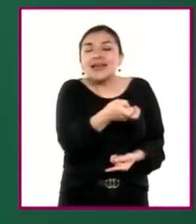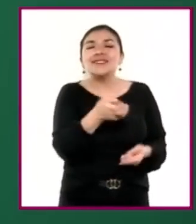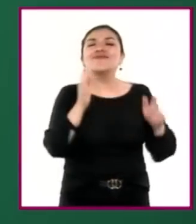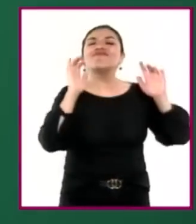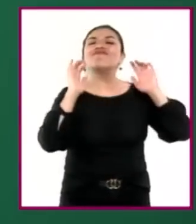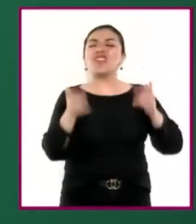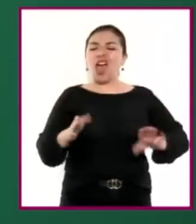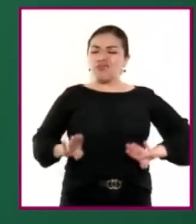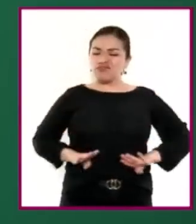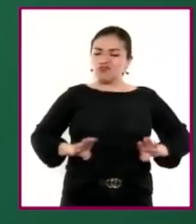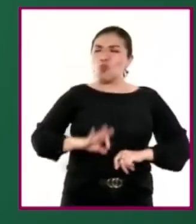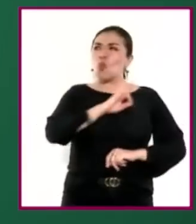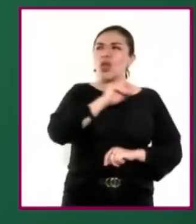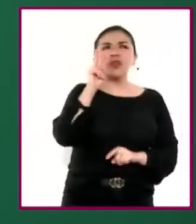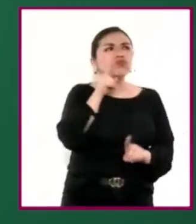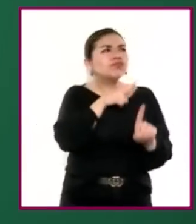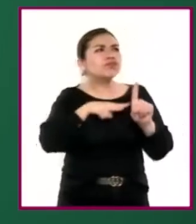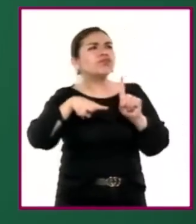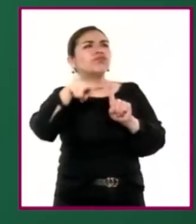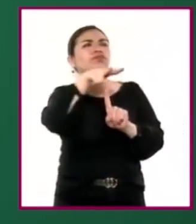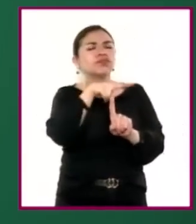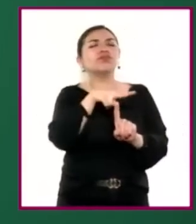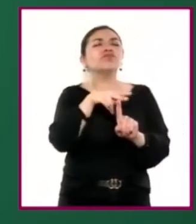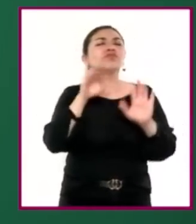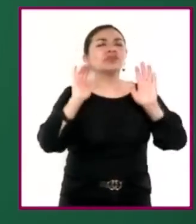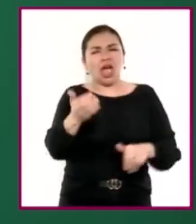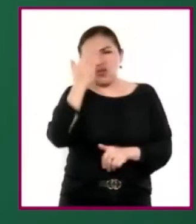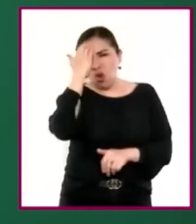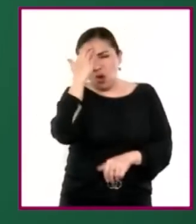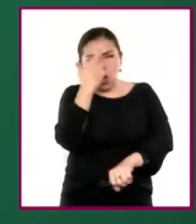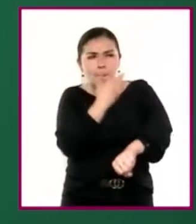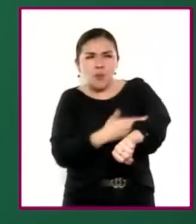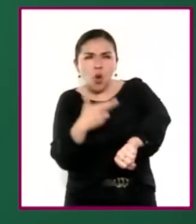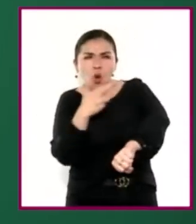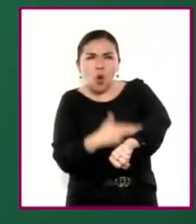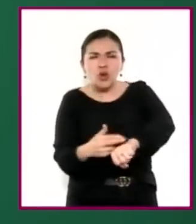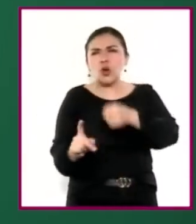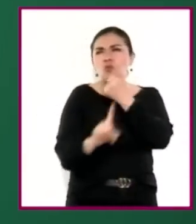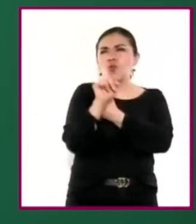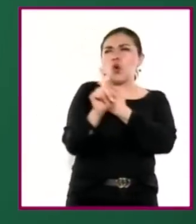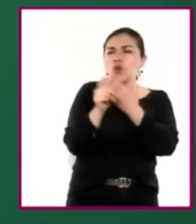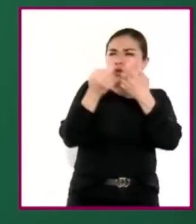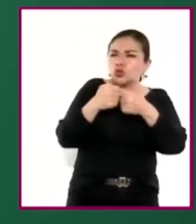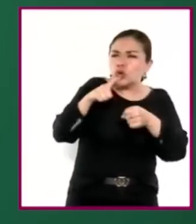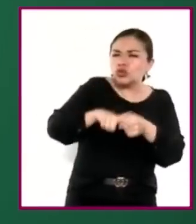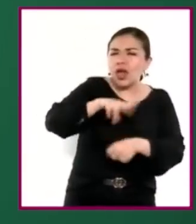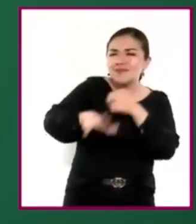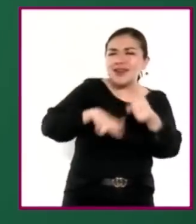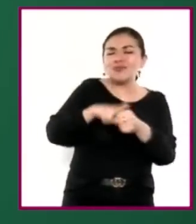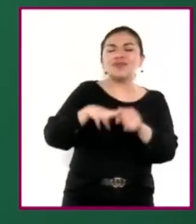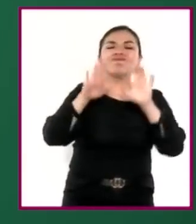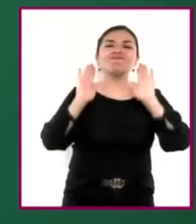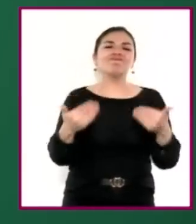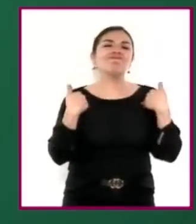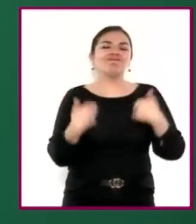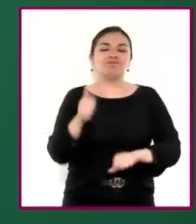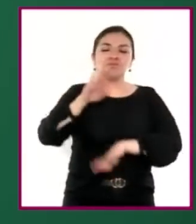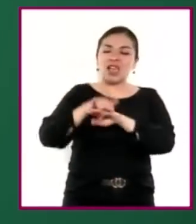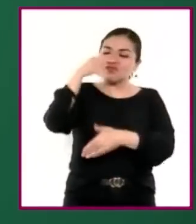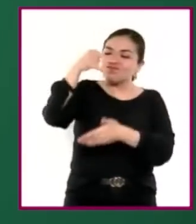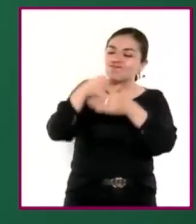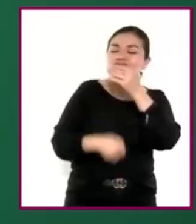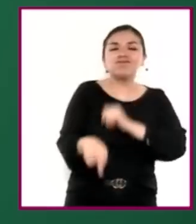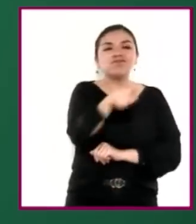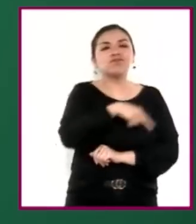están ya en condiciones de observar y analizar procesos y fenómenos sociales y naturales con mayor profundidad,